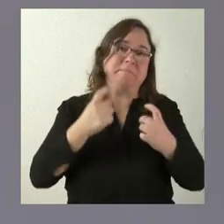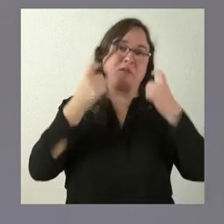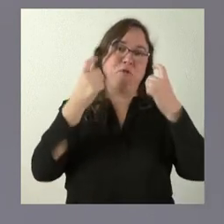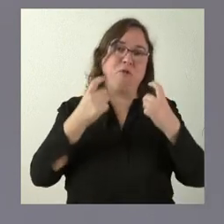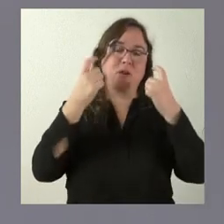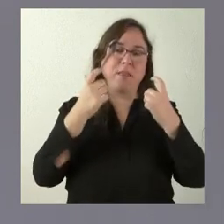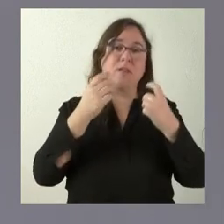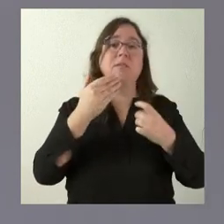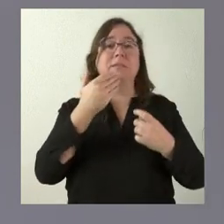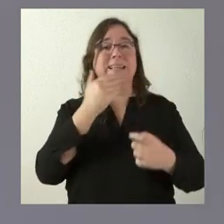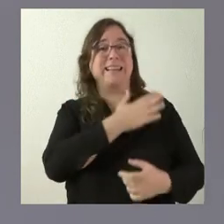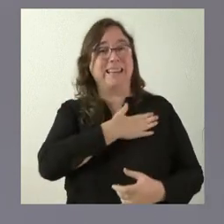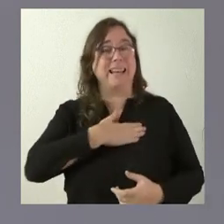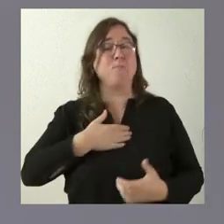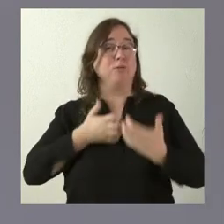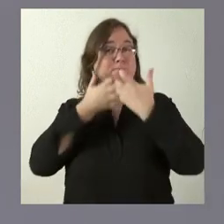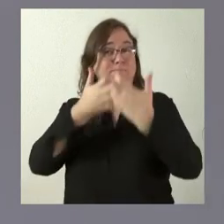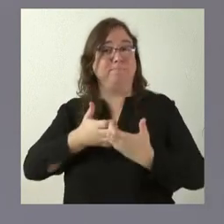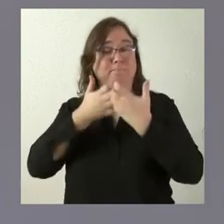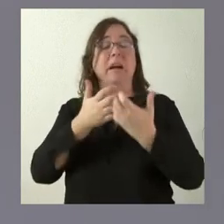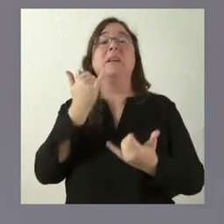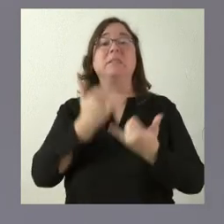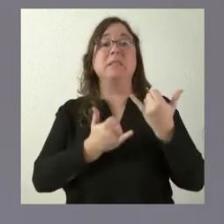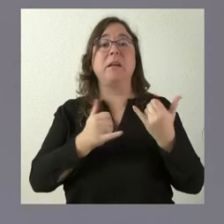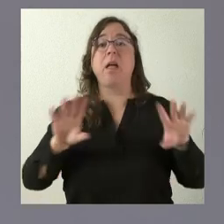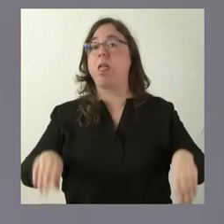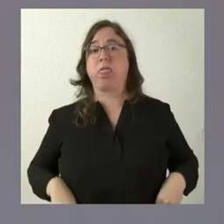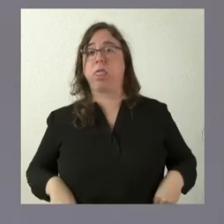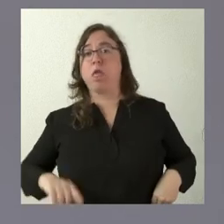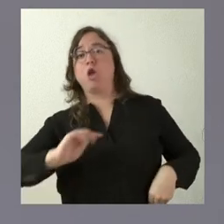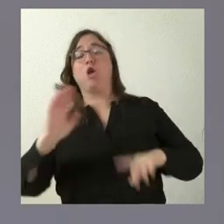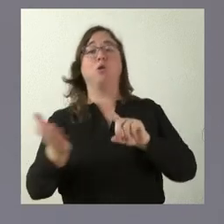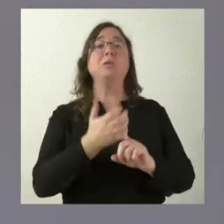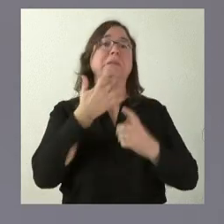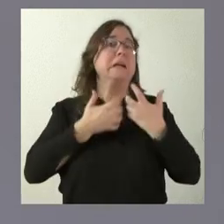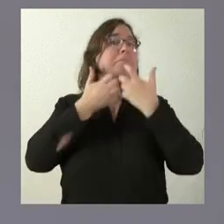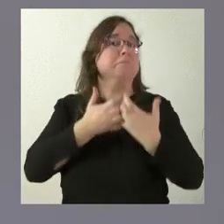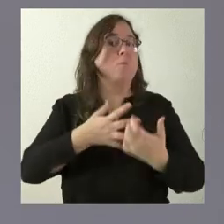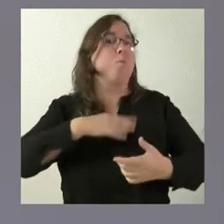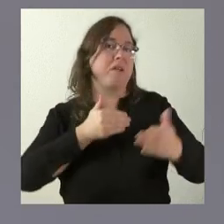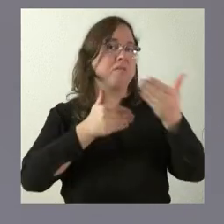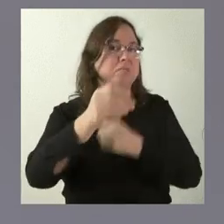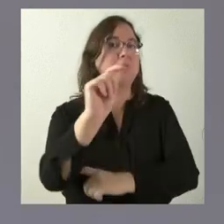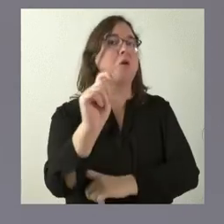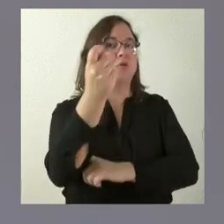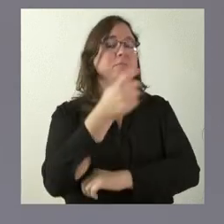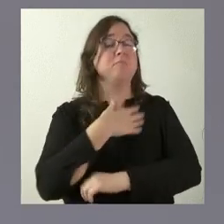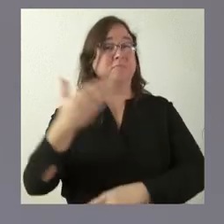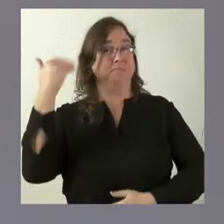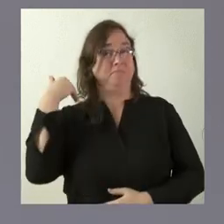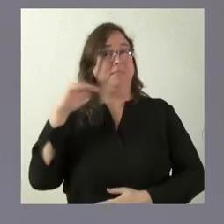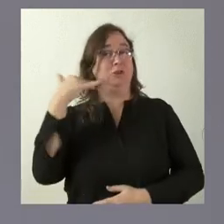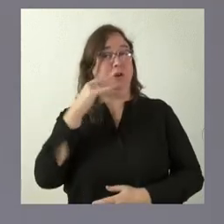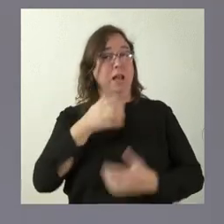y lo que está muy claro es que aquellas batallas que no se dan son las que no se consiguen. Y aquella batalla la dimos y la